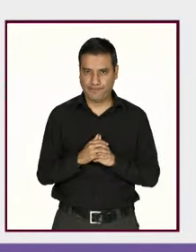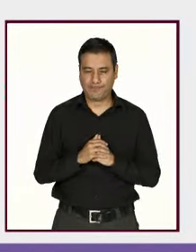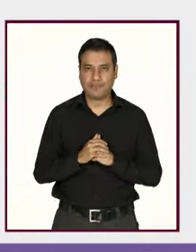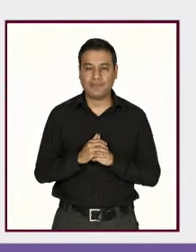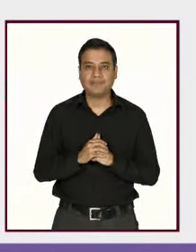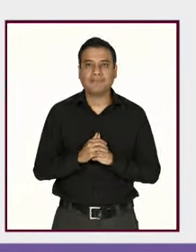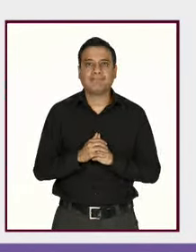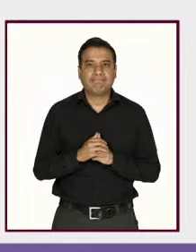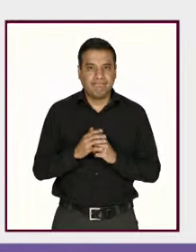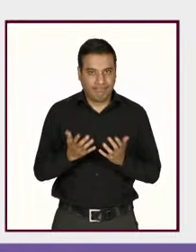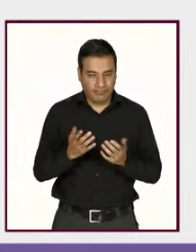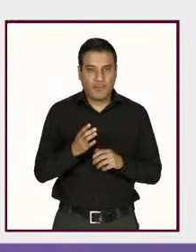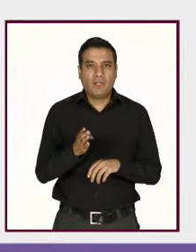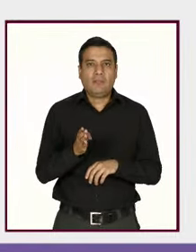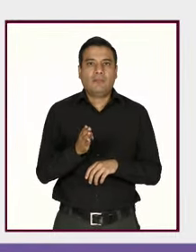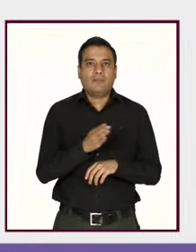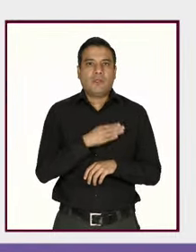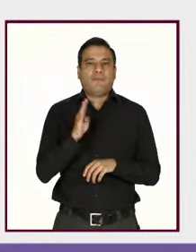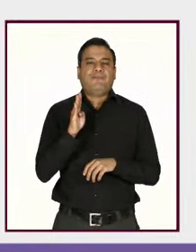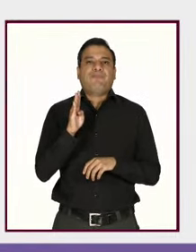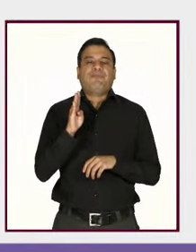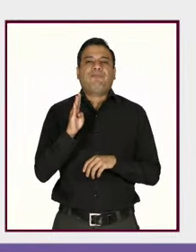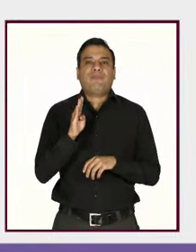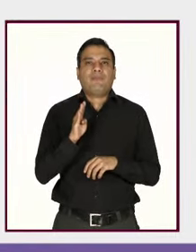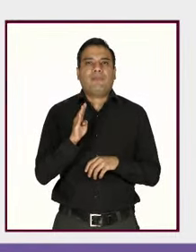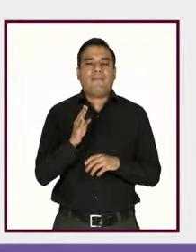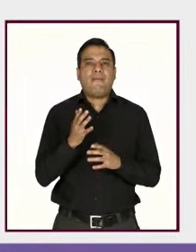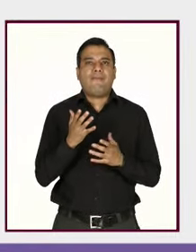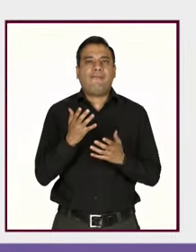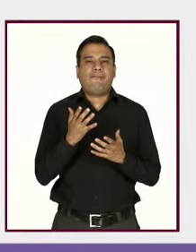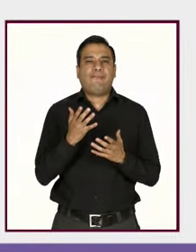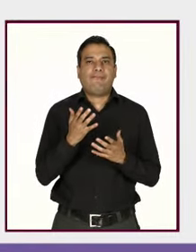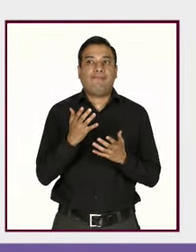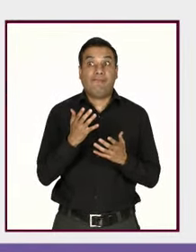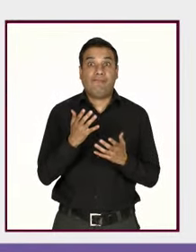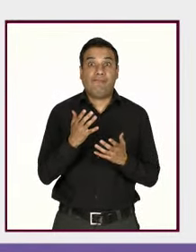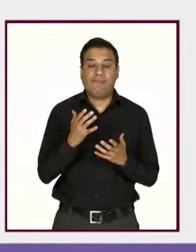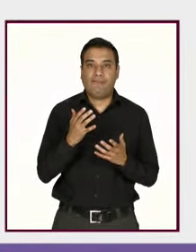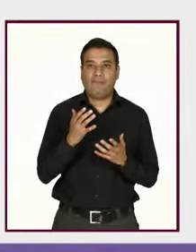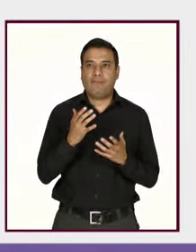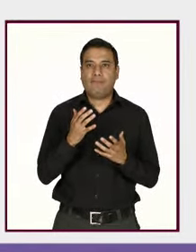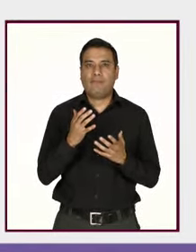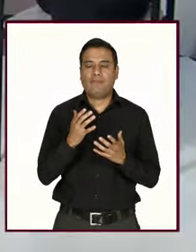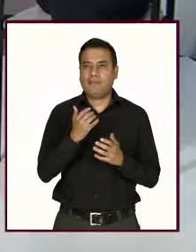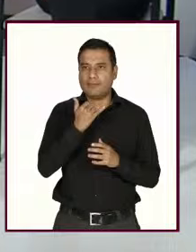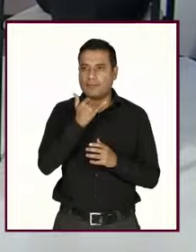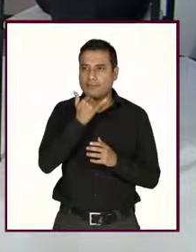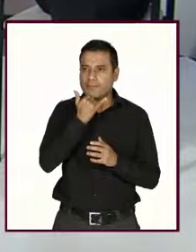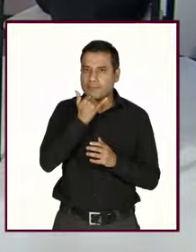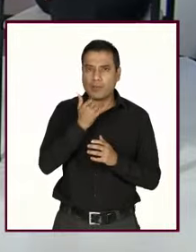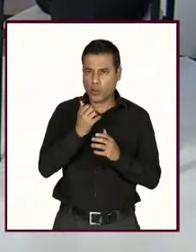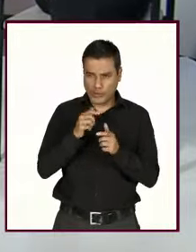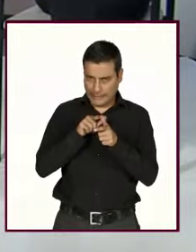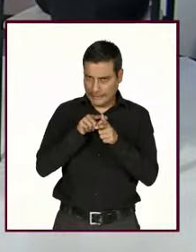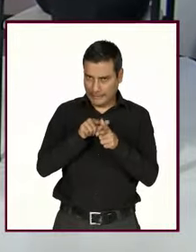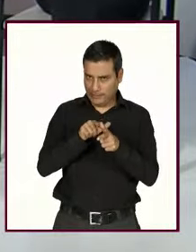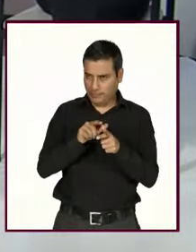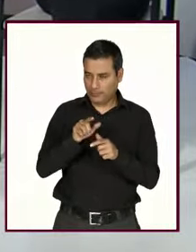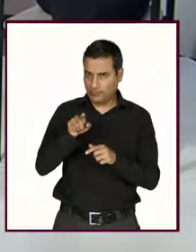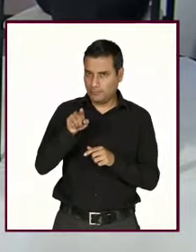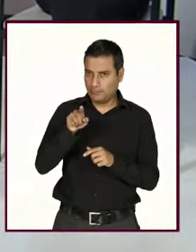Y bueno, tenemos... Bueno, es que son cifras... perdón. No, adelante. Sí, Anabel,